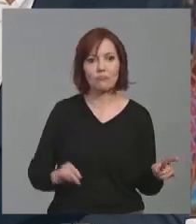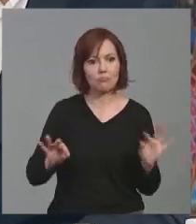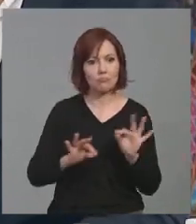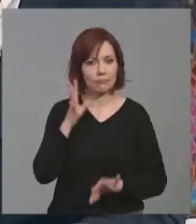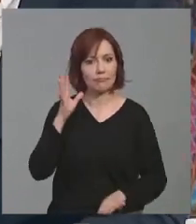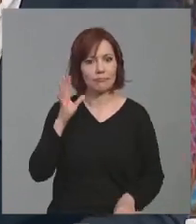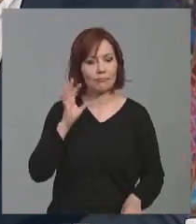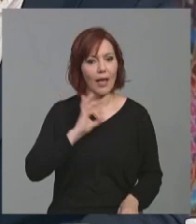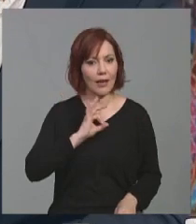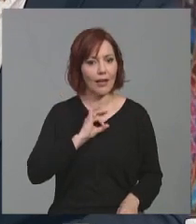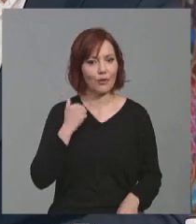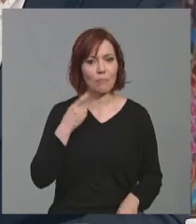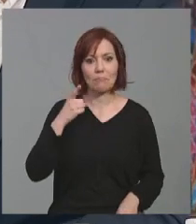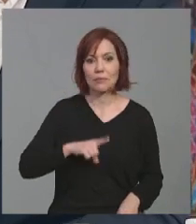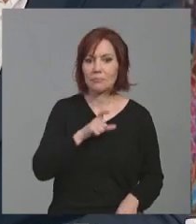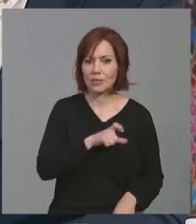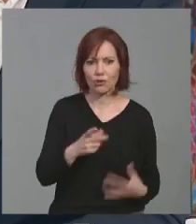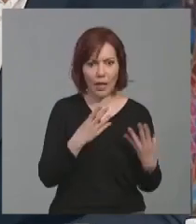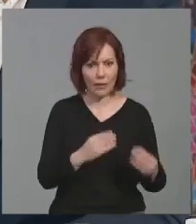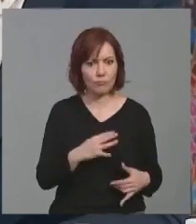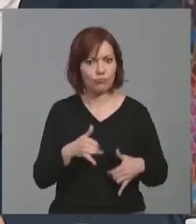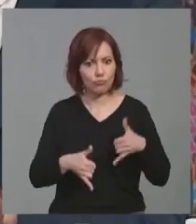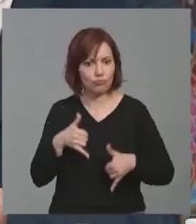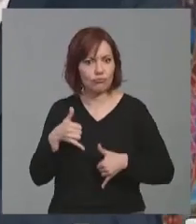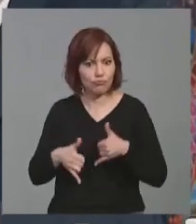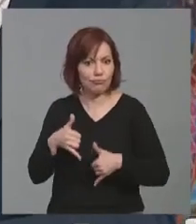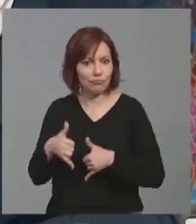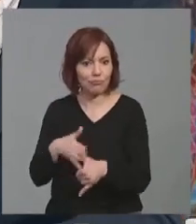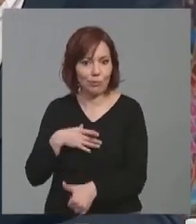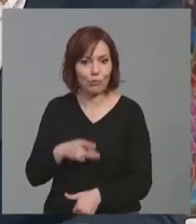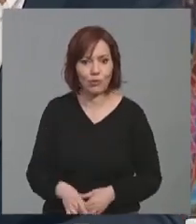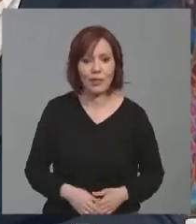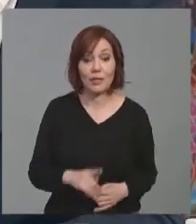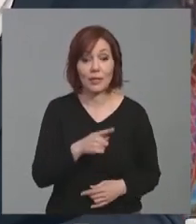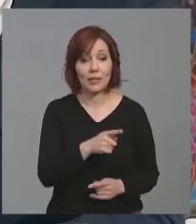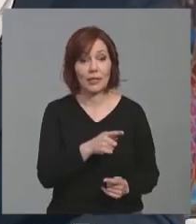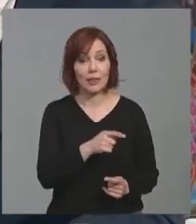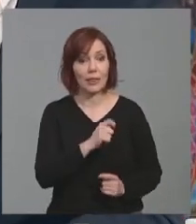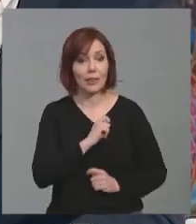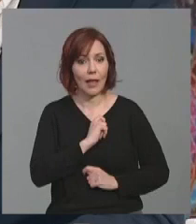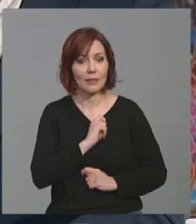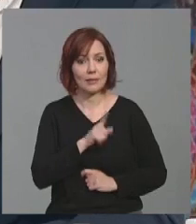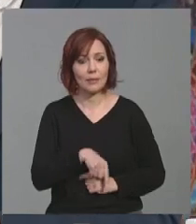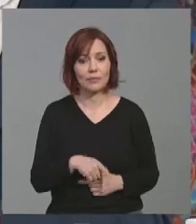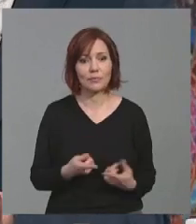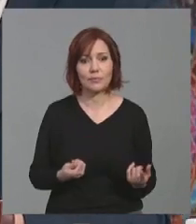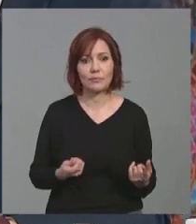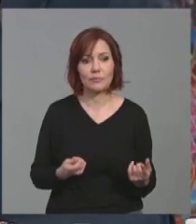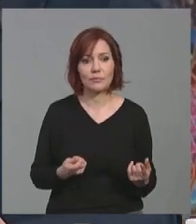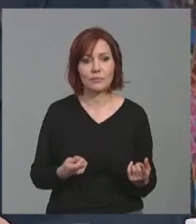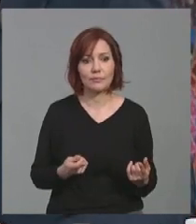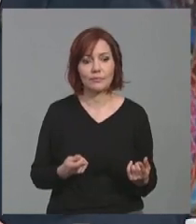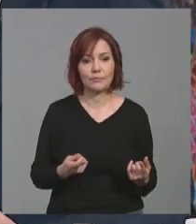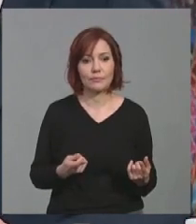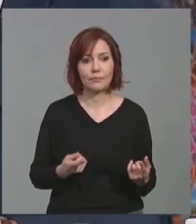peregrinos que llegan de esta forma, que quizás, pues, en términos de riqueza, pues, digo que, en este